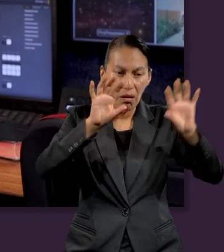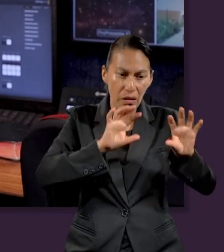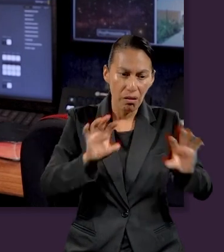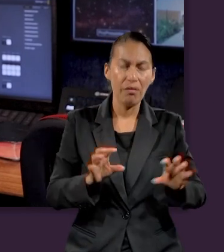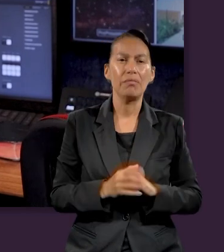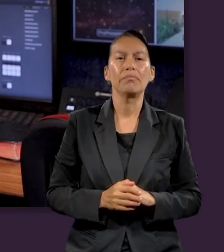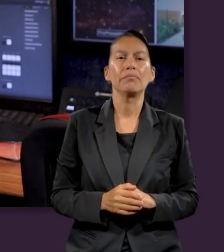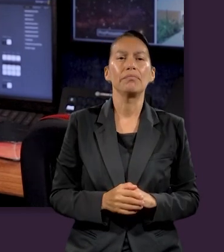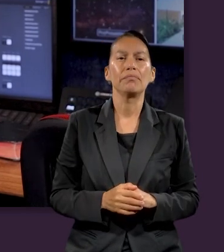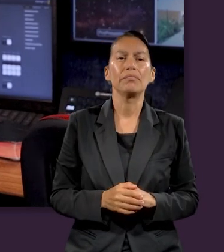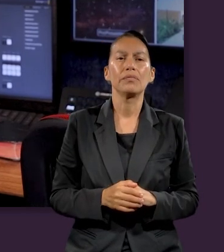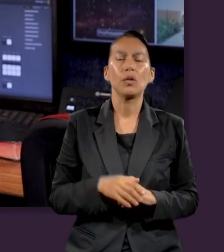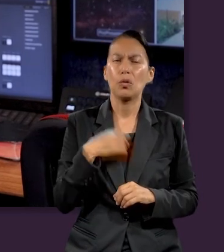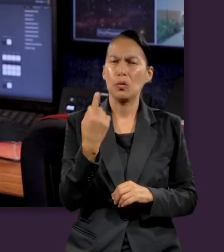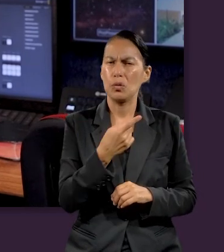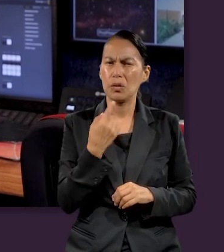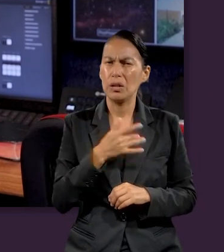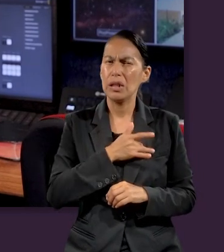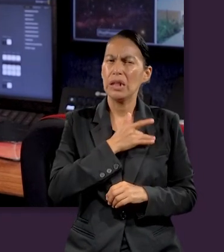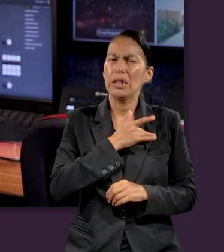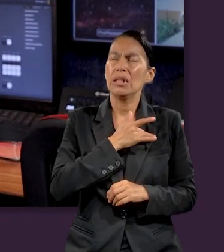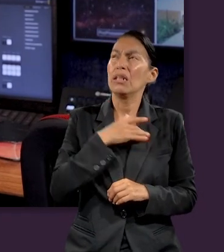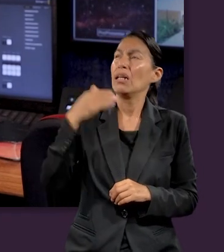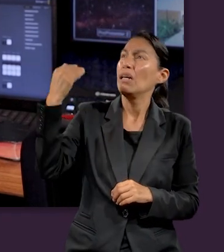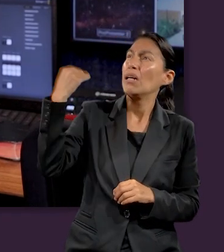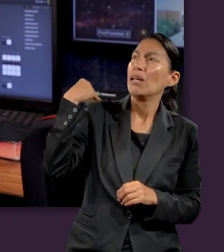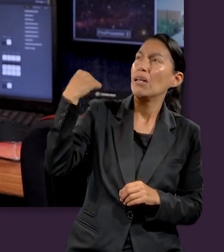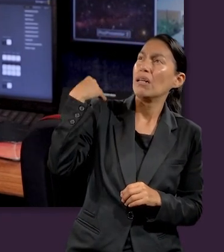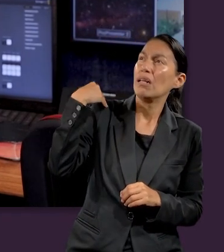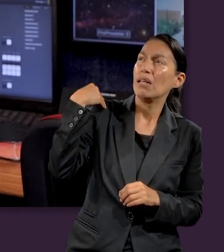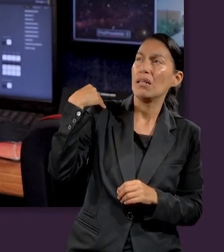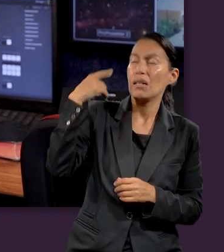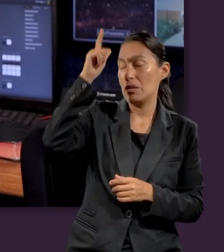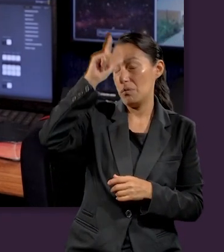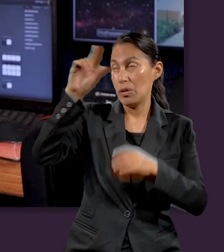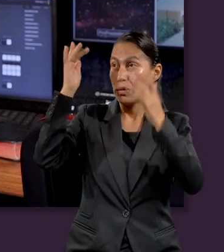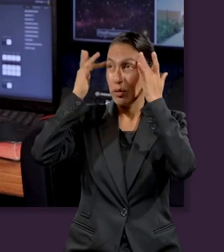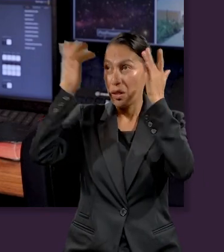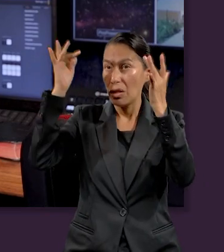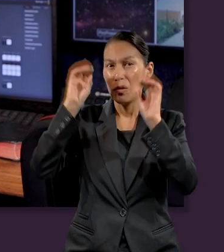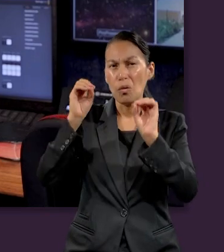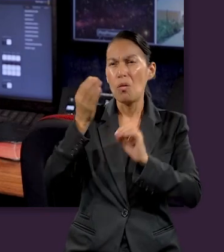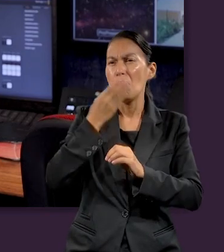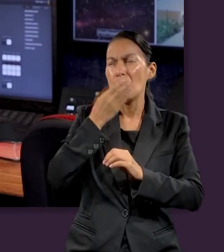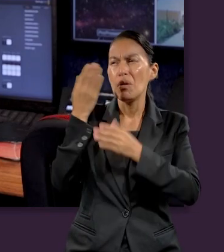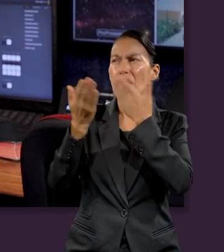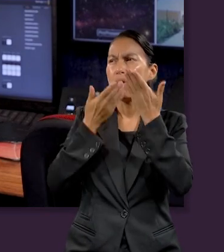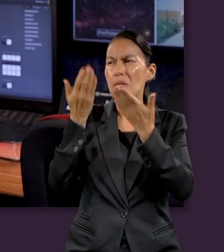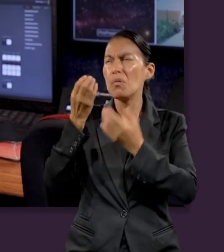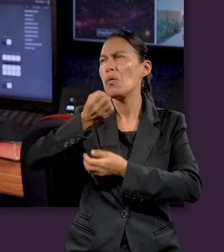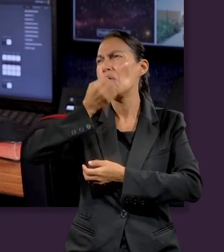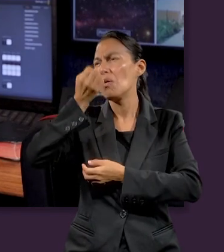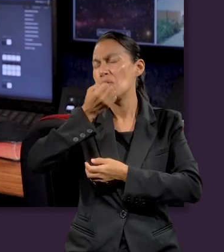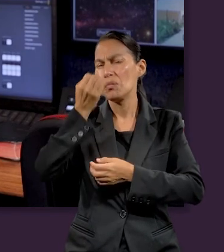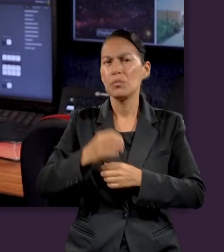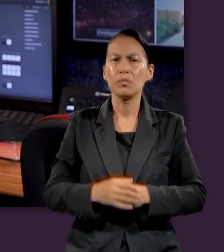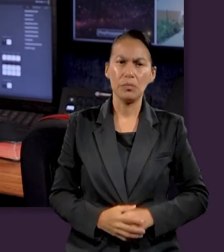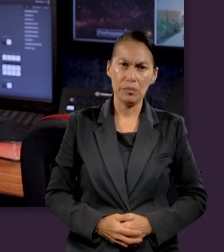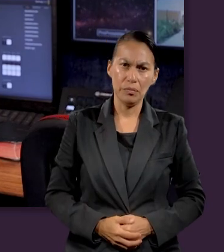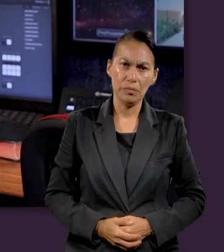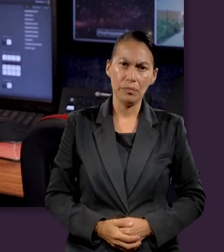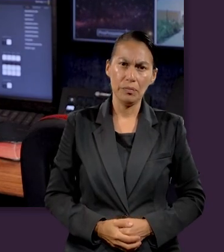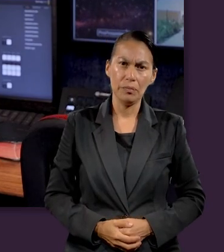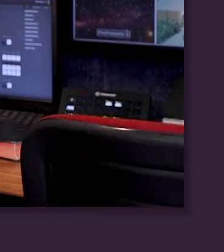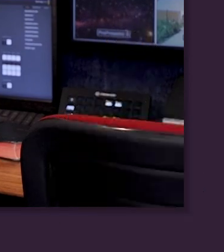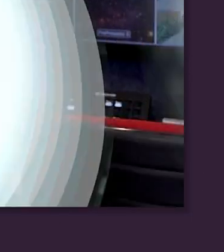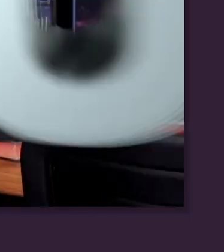poder de su palabra toca en nuestros corazones cuando leemos la Biblia o escuchamos su voz que nos habla a través del Espíritu